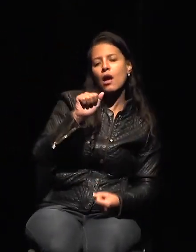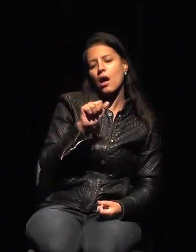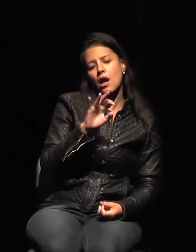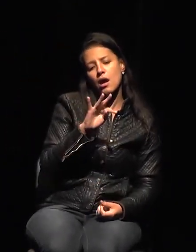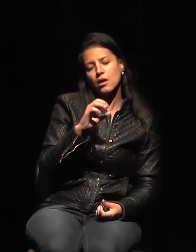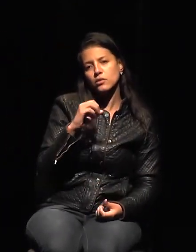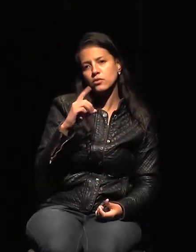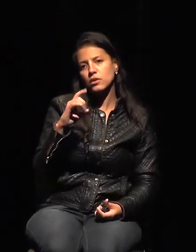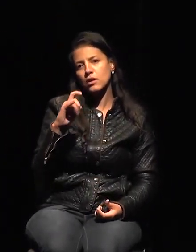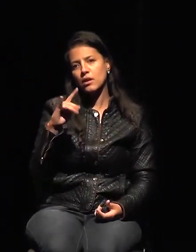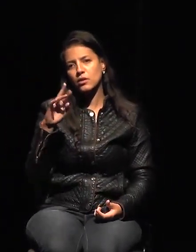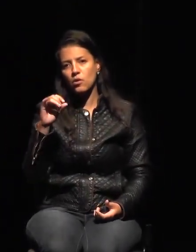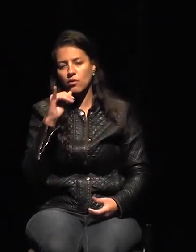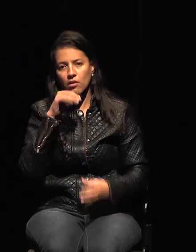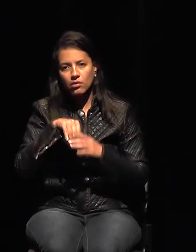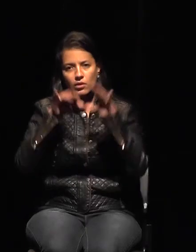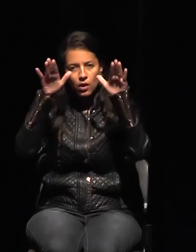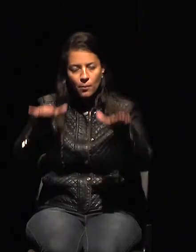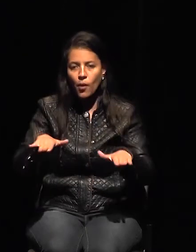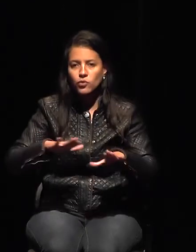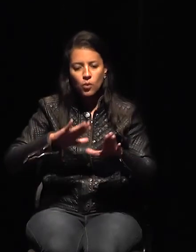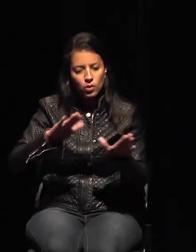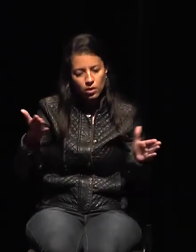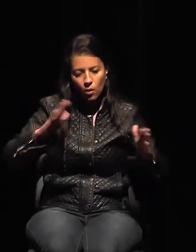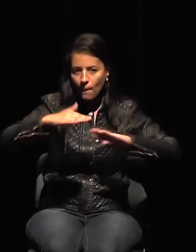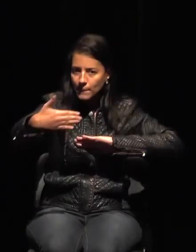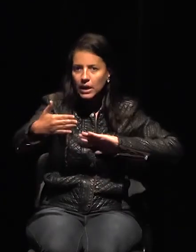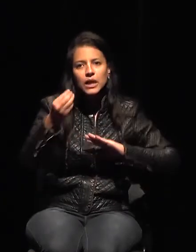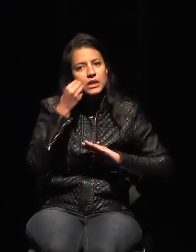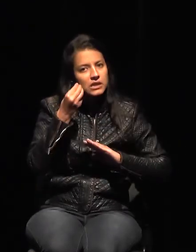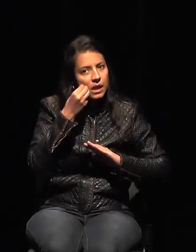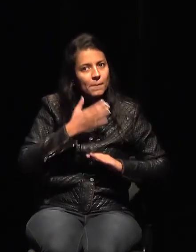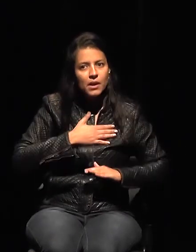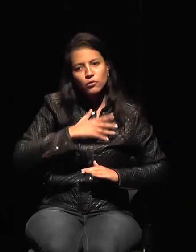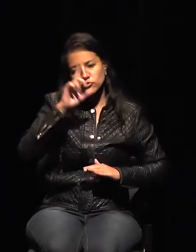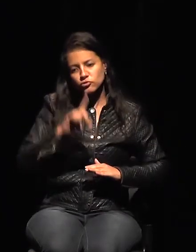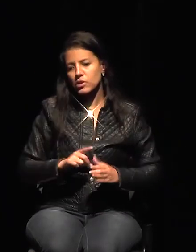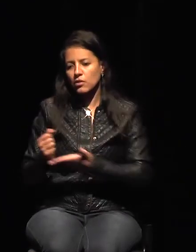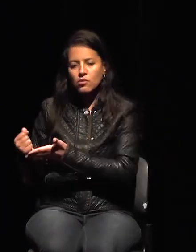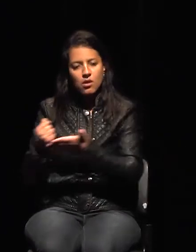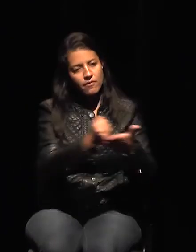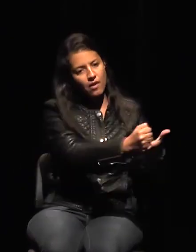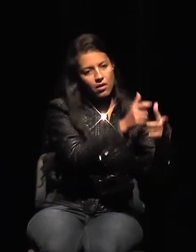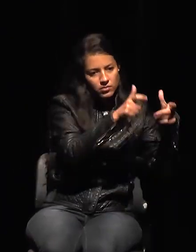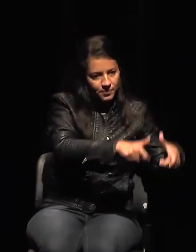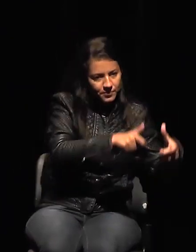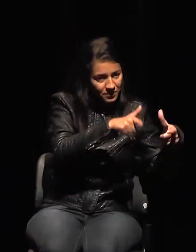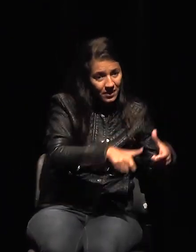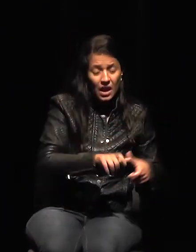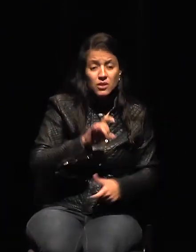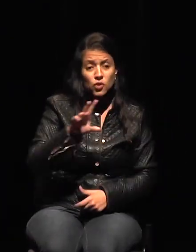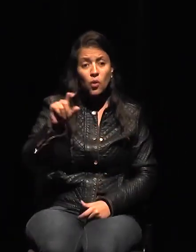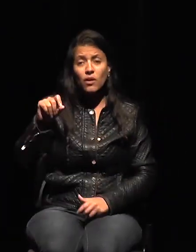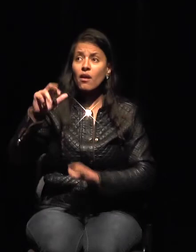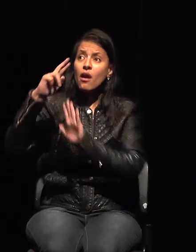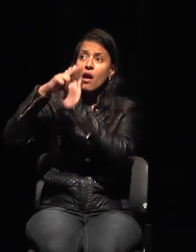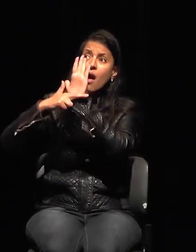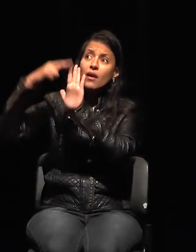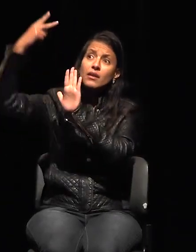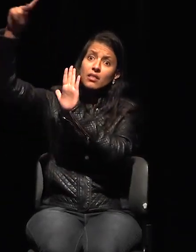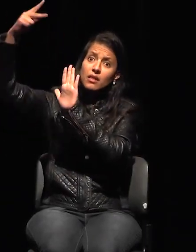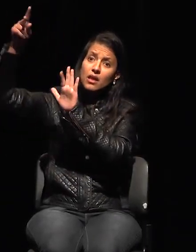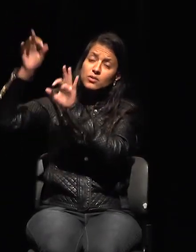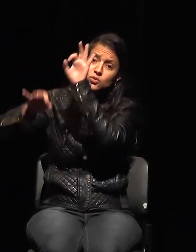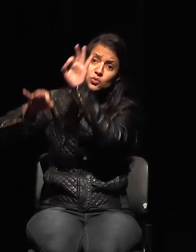y únicamente para que podamos dar respuesta a las exigencias jurídicas que firmamos